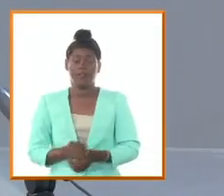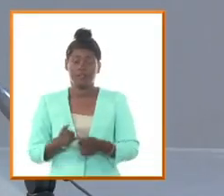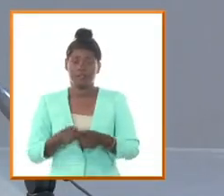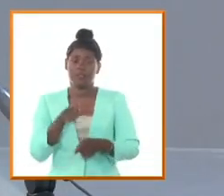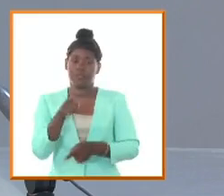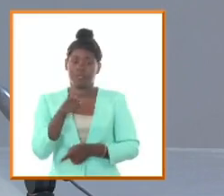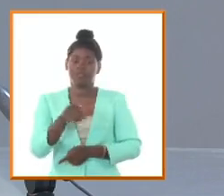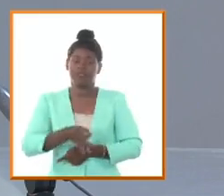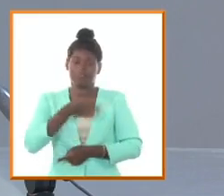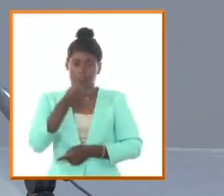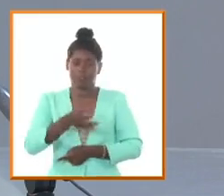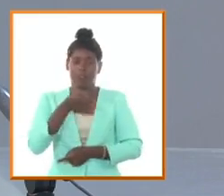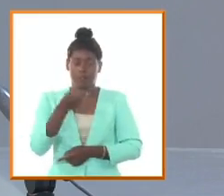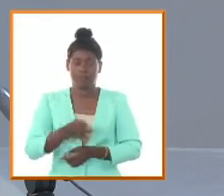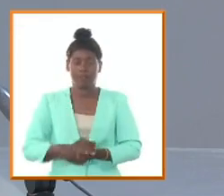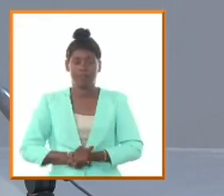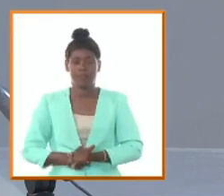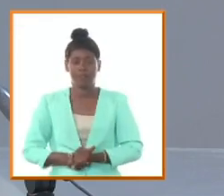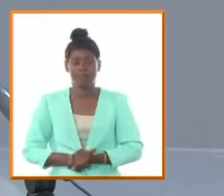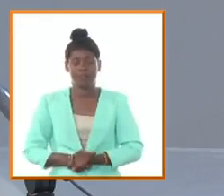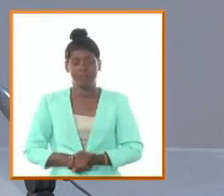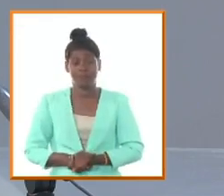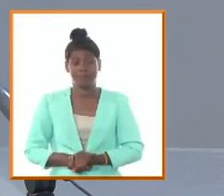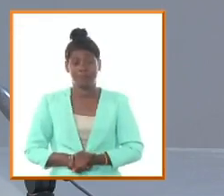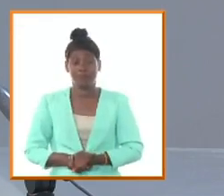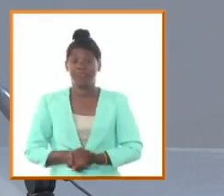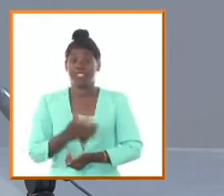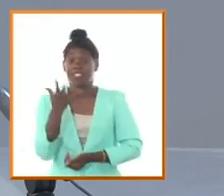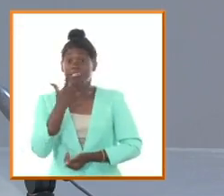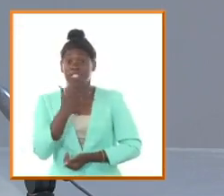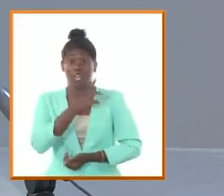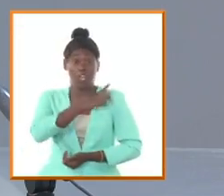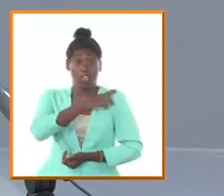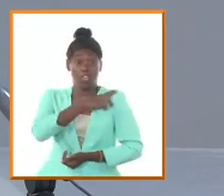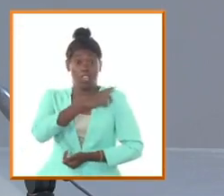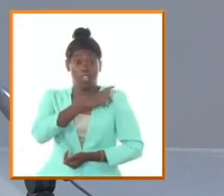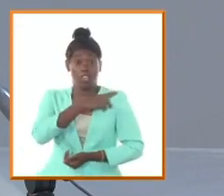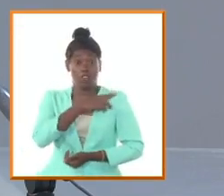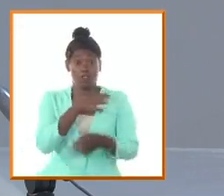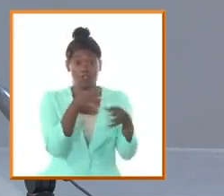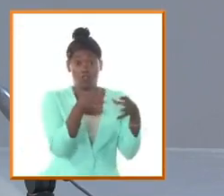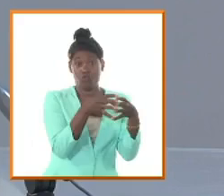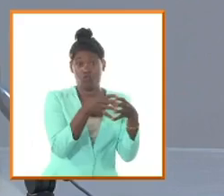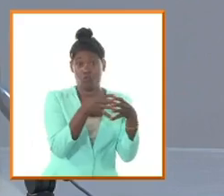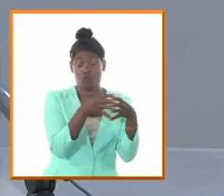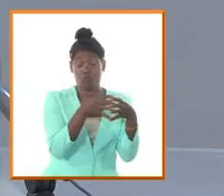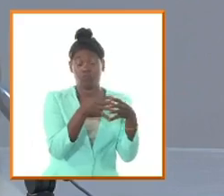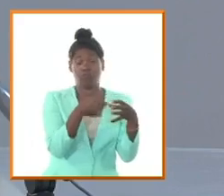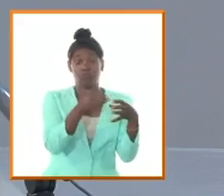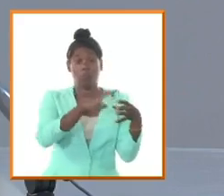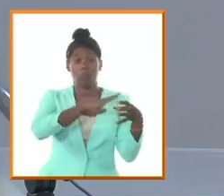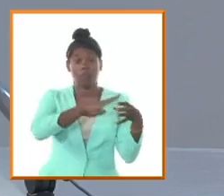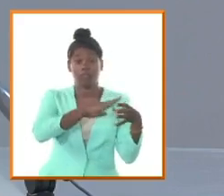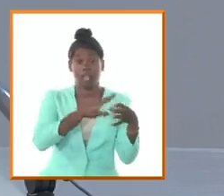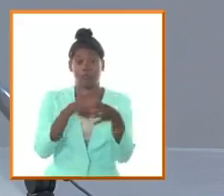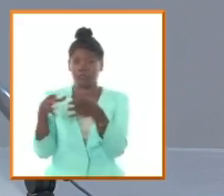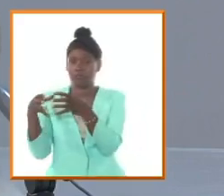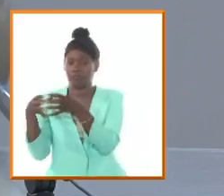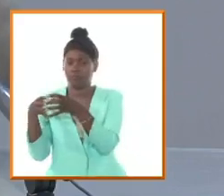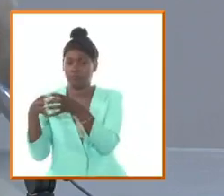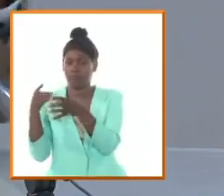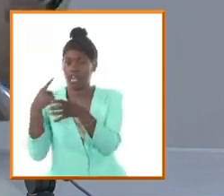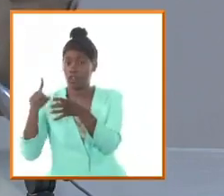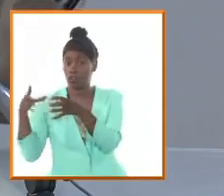temor de cara al temor del empoderamiento de los caudillos militares el temor a la dictadura y a la tiranía